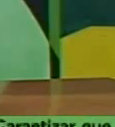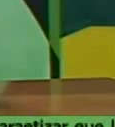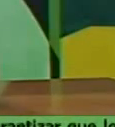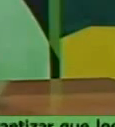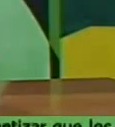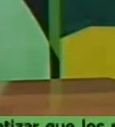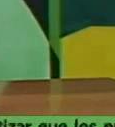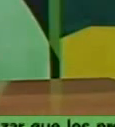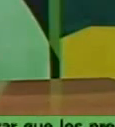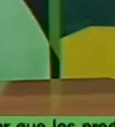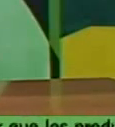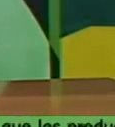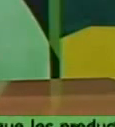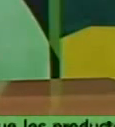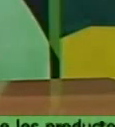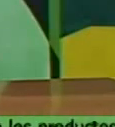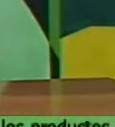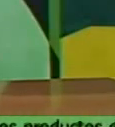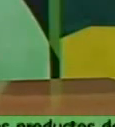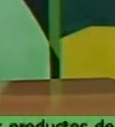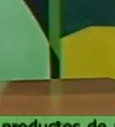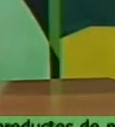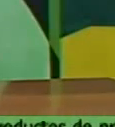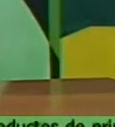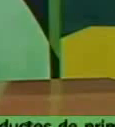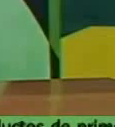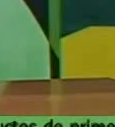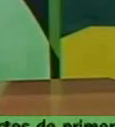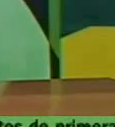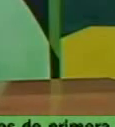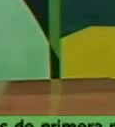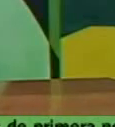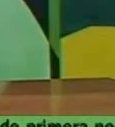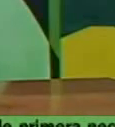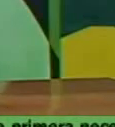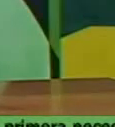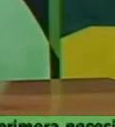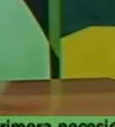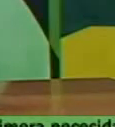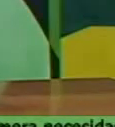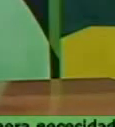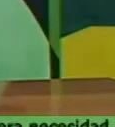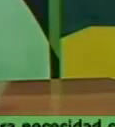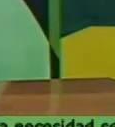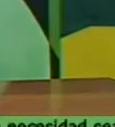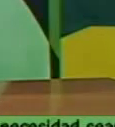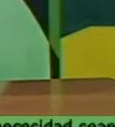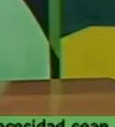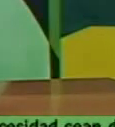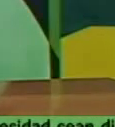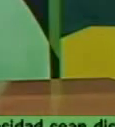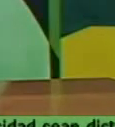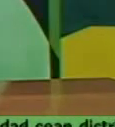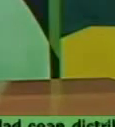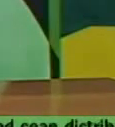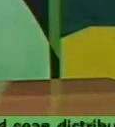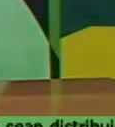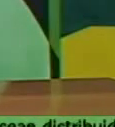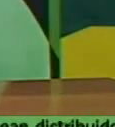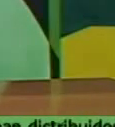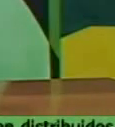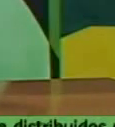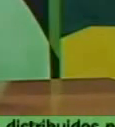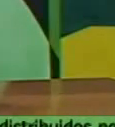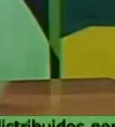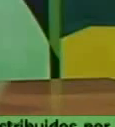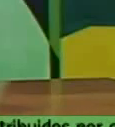años sale una ley del presupuesto y de conjunto con la ley se publican las normas complementarias a esta ley la